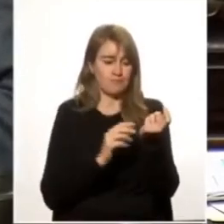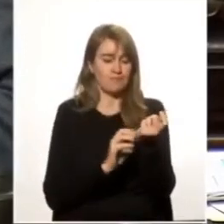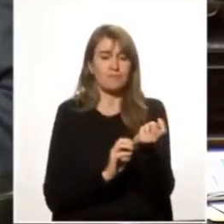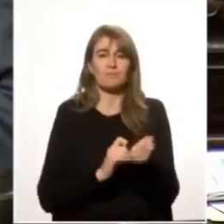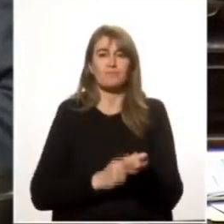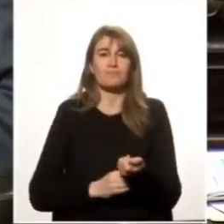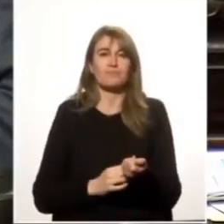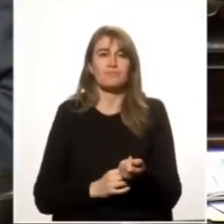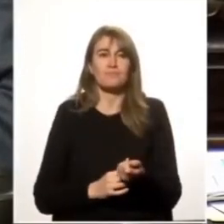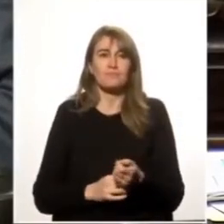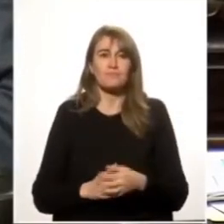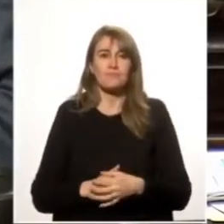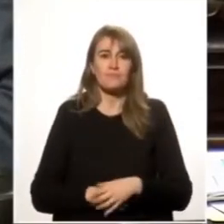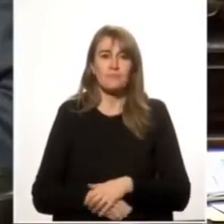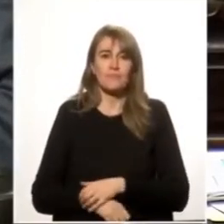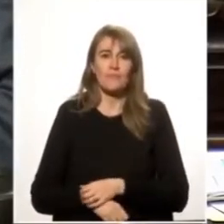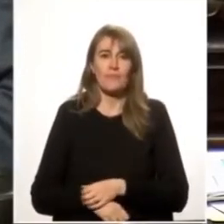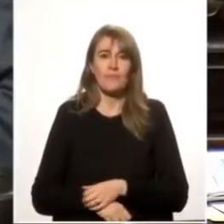este acuerdo